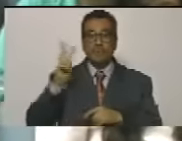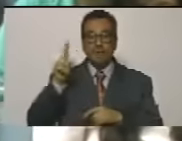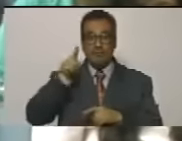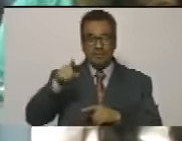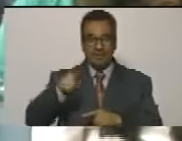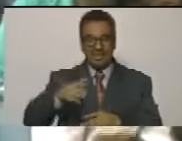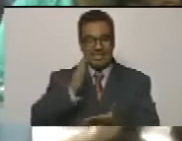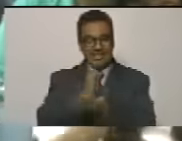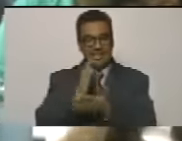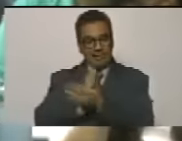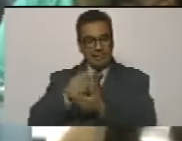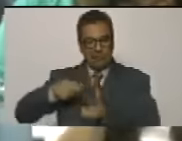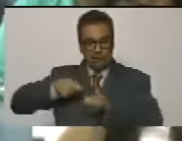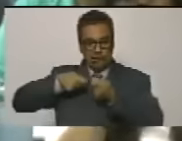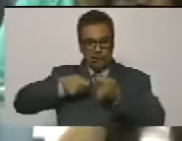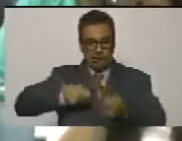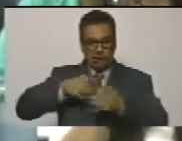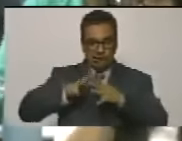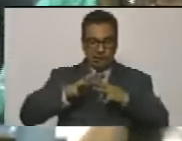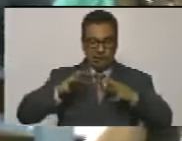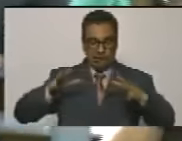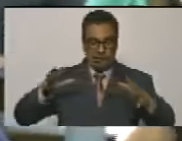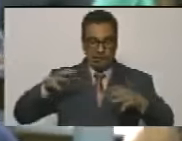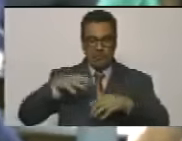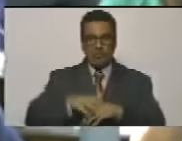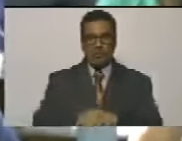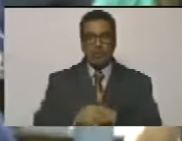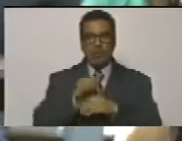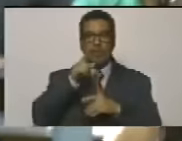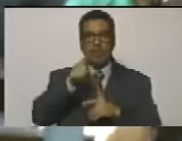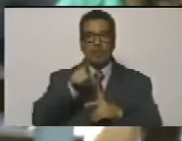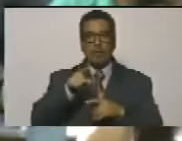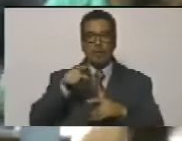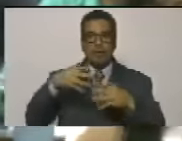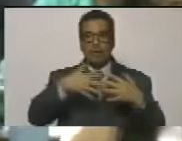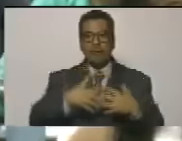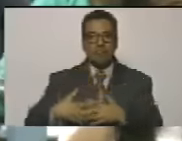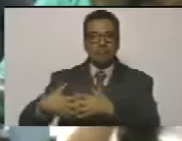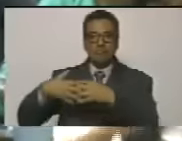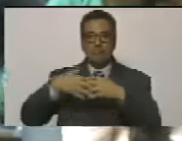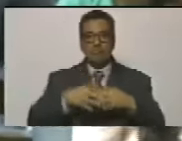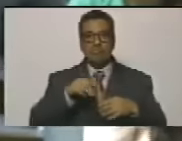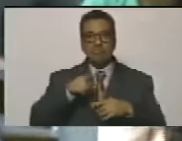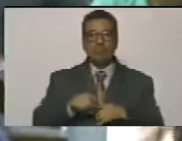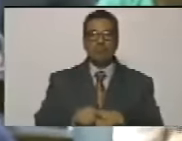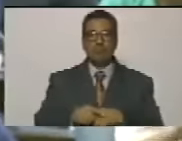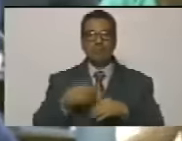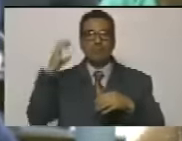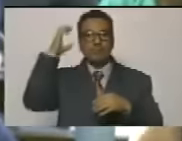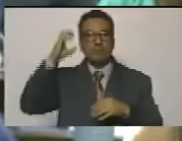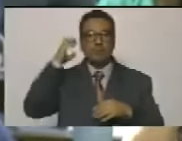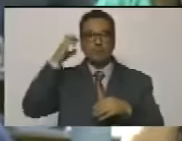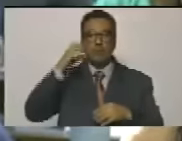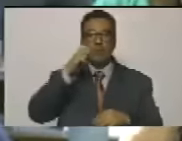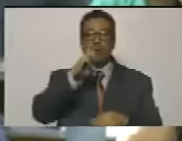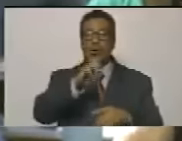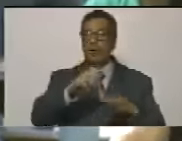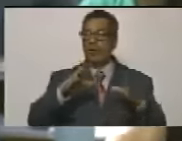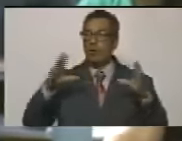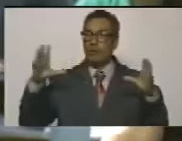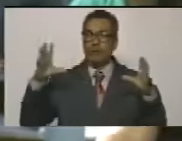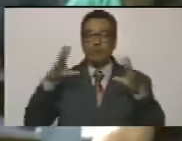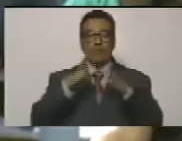acosada agredida brutalmente desde el imperio norteamericano Europa Canadá y todos